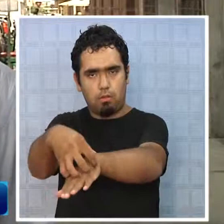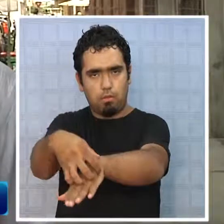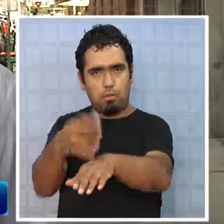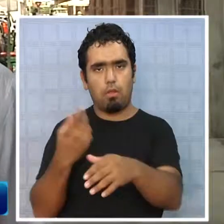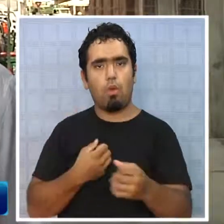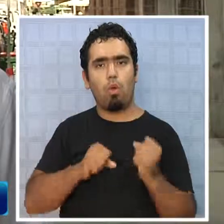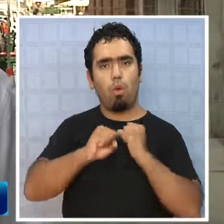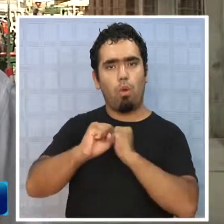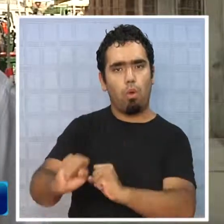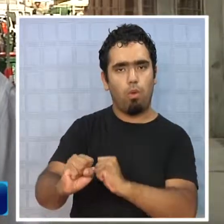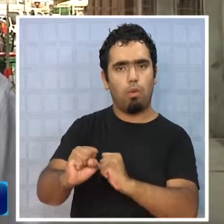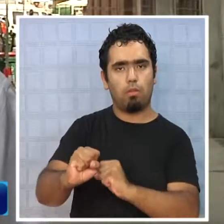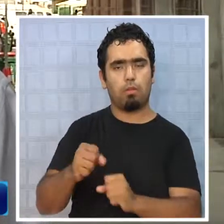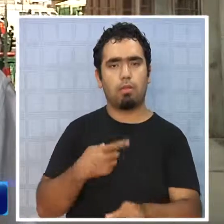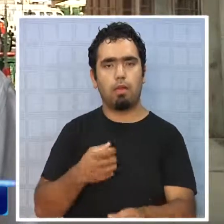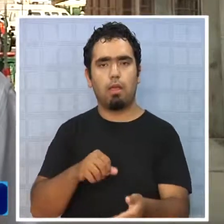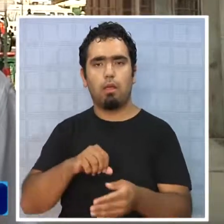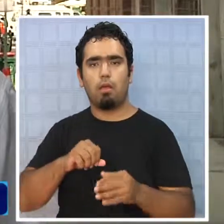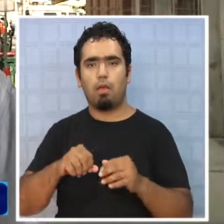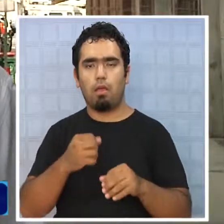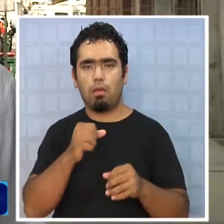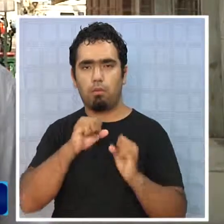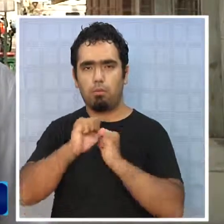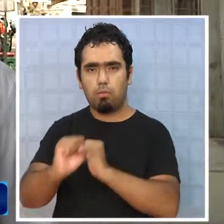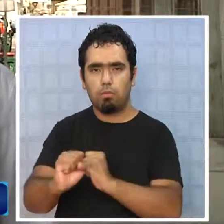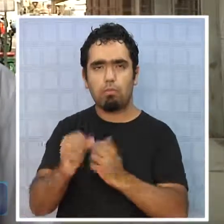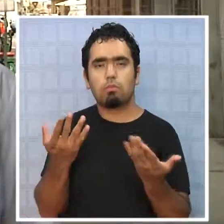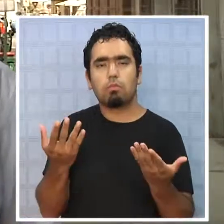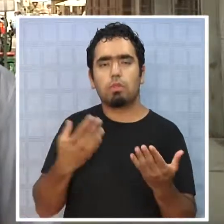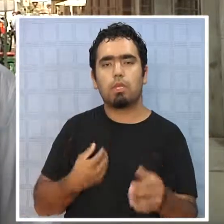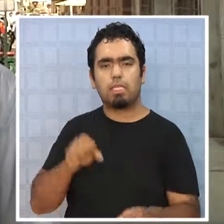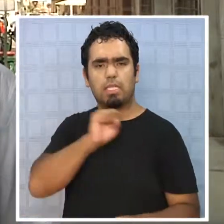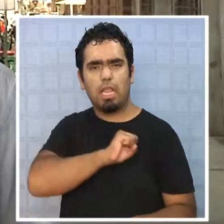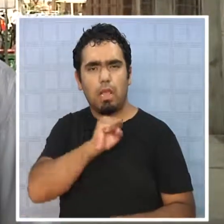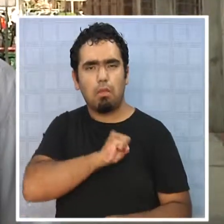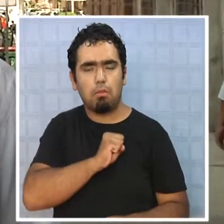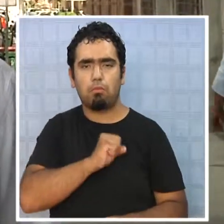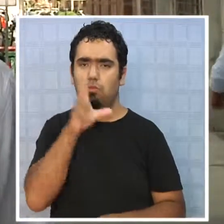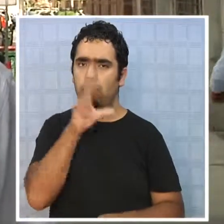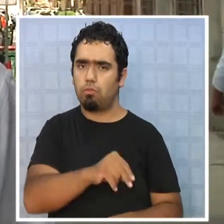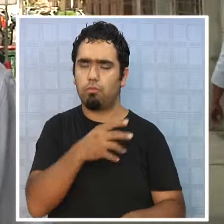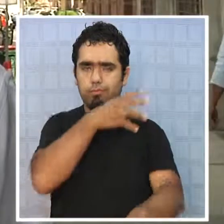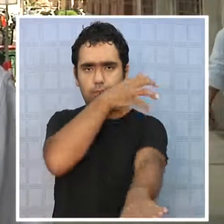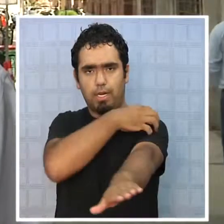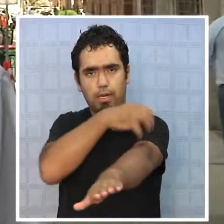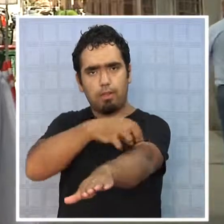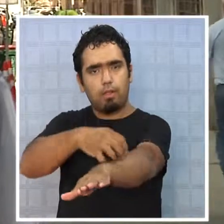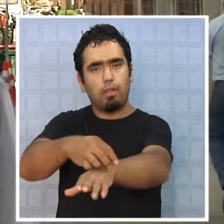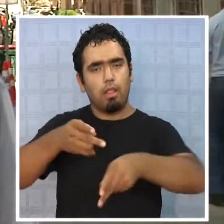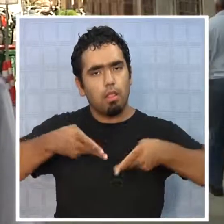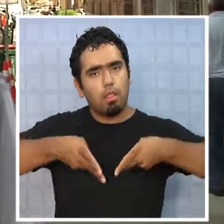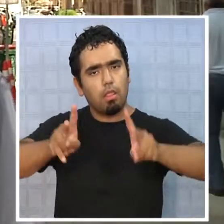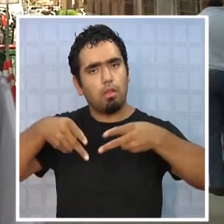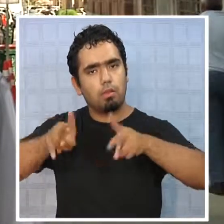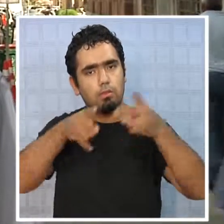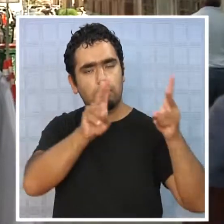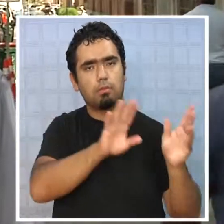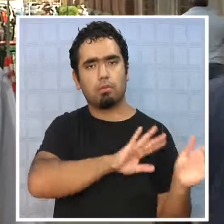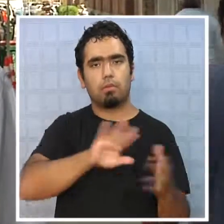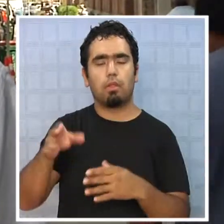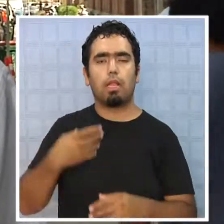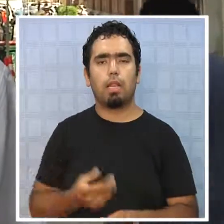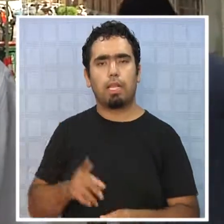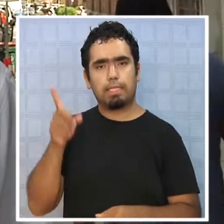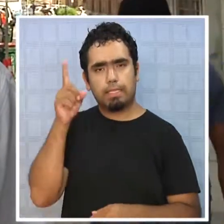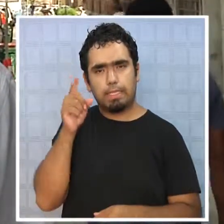diría en contra del centralismo. Yo creo que el conflicto de Aysén marca precisamente la crisis de una manera,